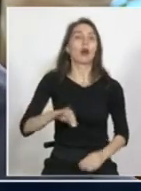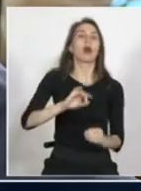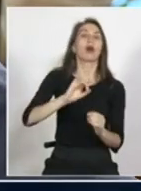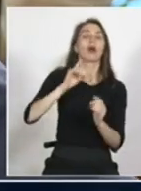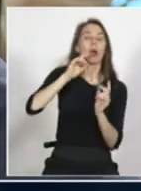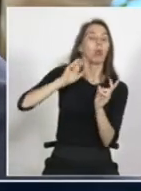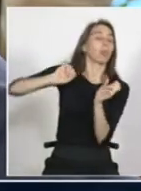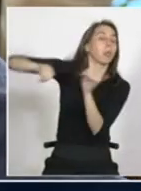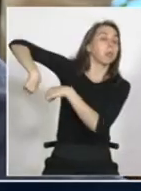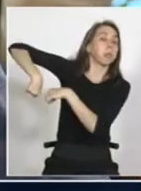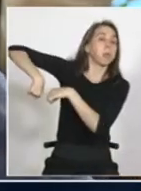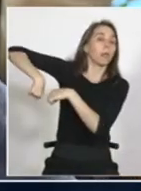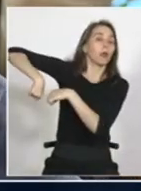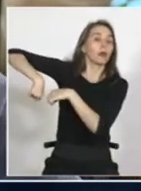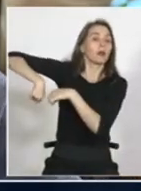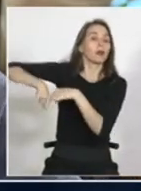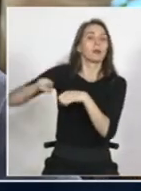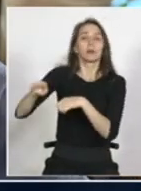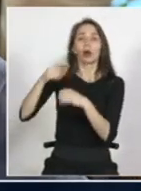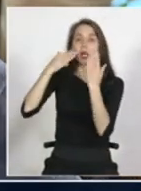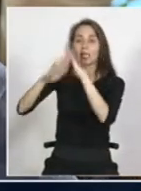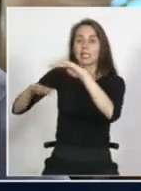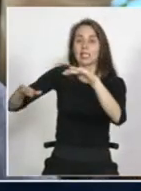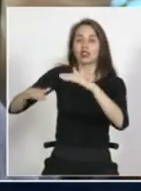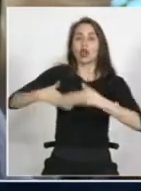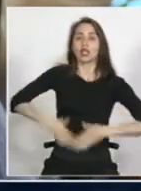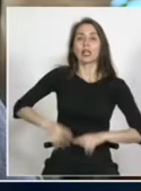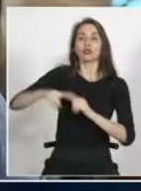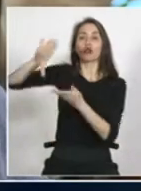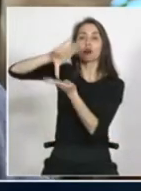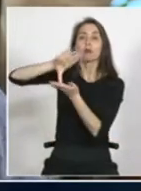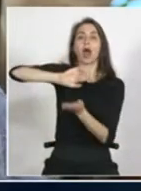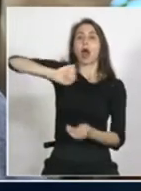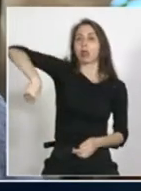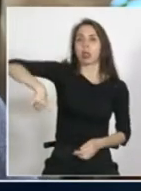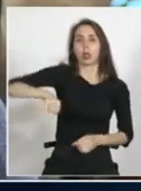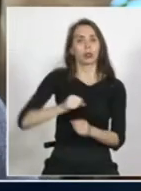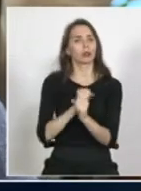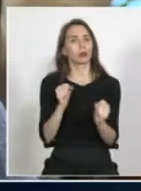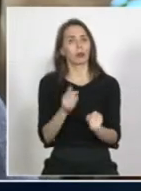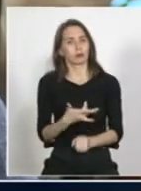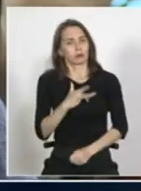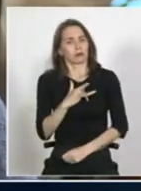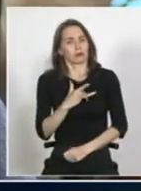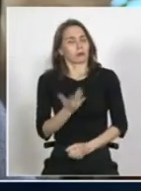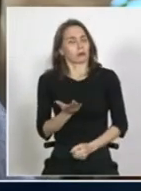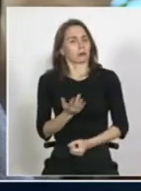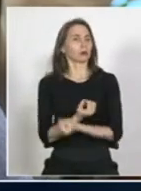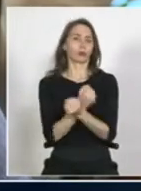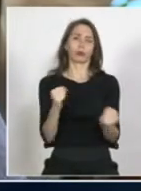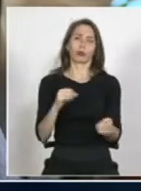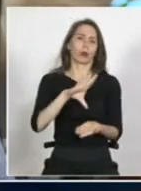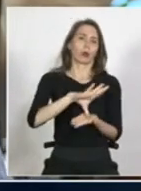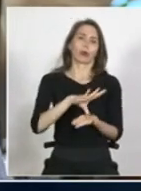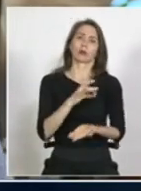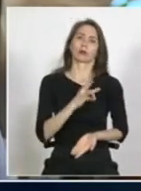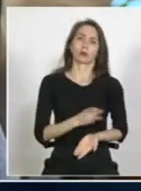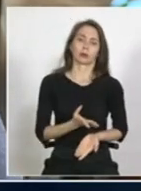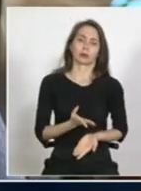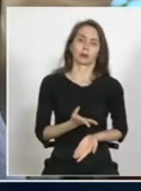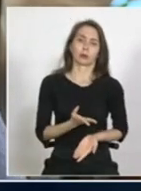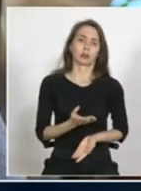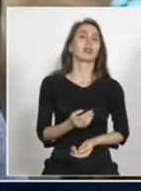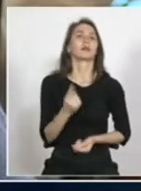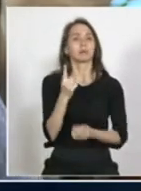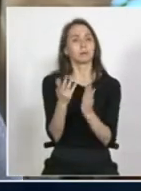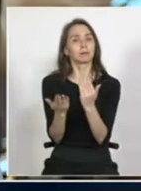porque nacieron en otro país. Y eso a me parece que es una indolencia que no nos podemos permitir. Por lo tanto, yo soy partidario